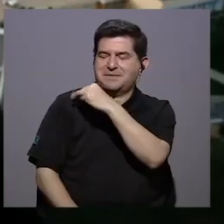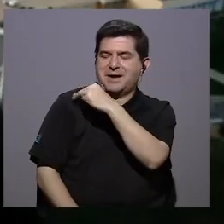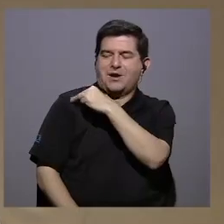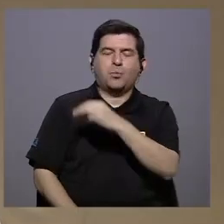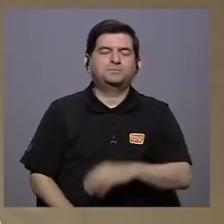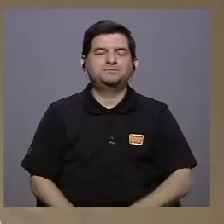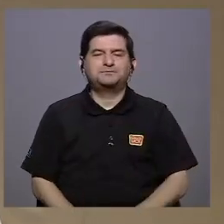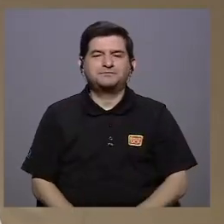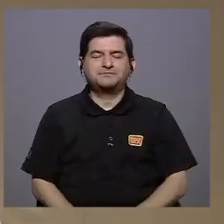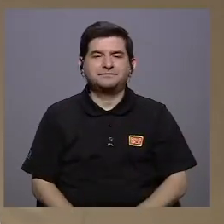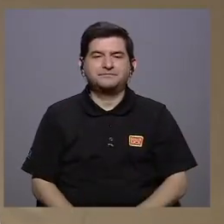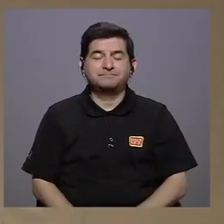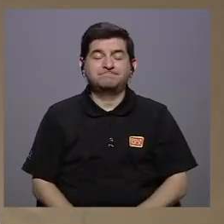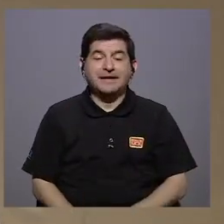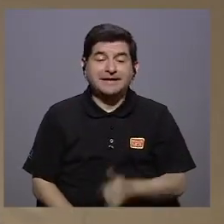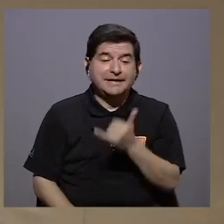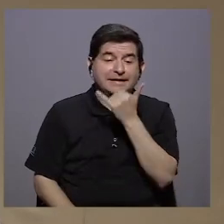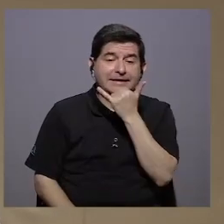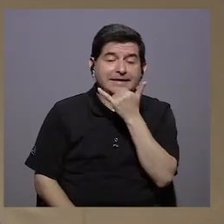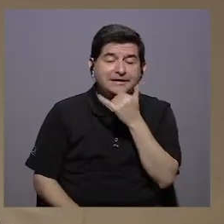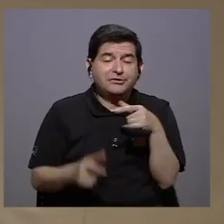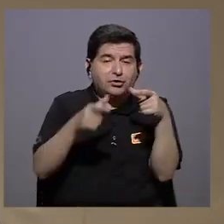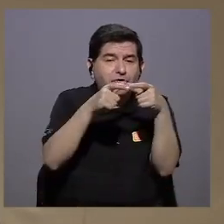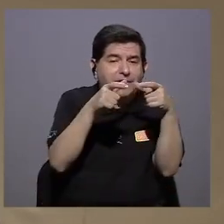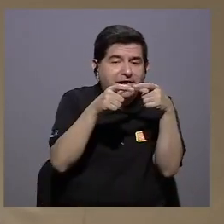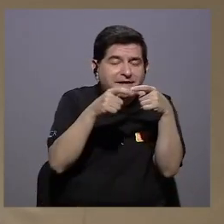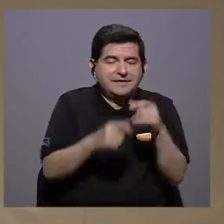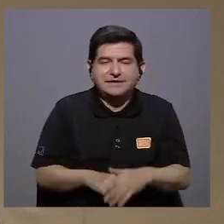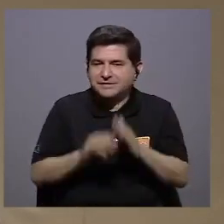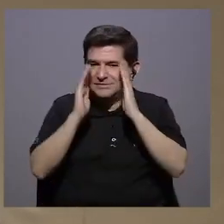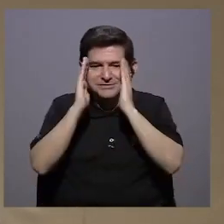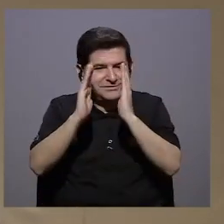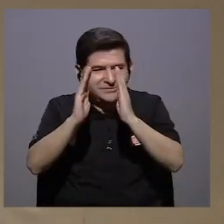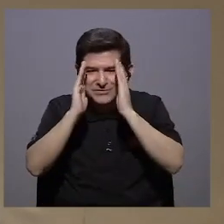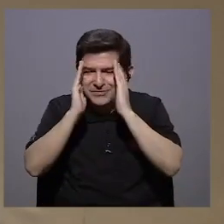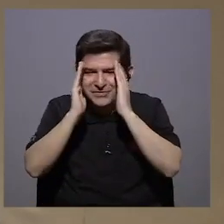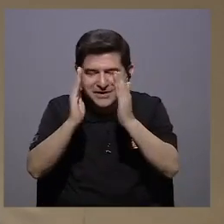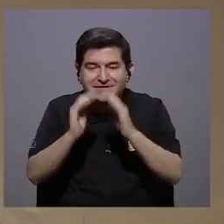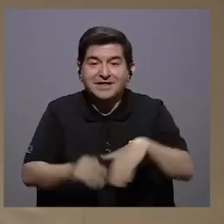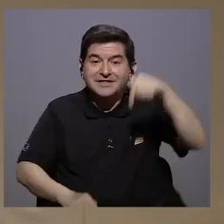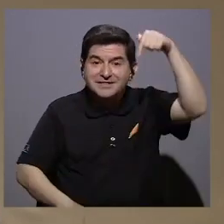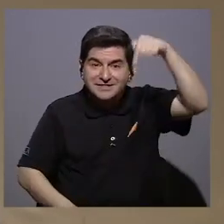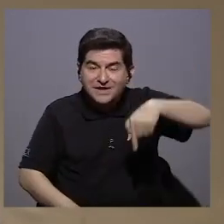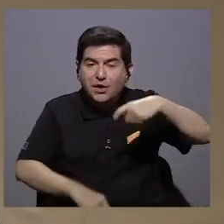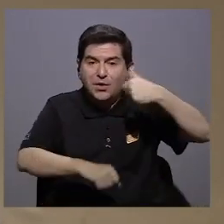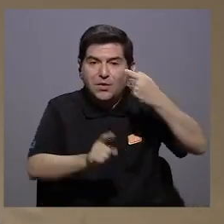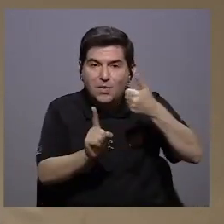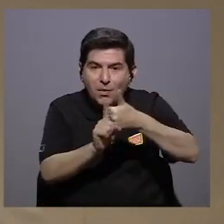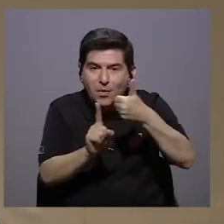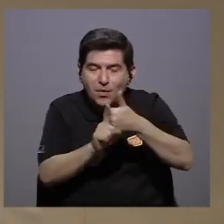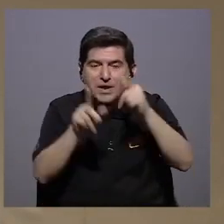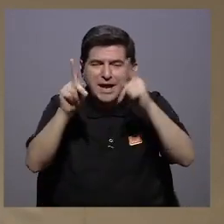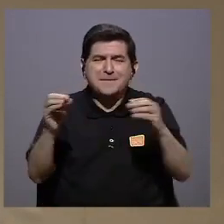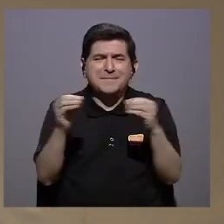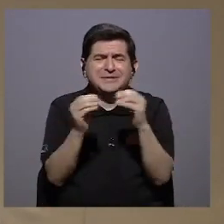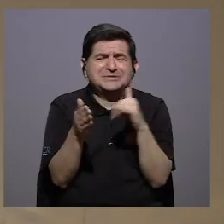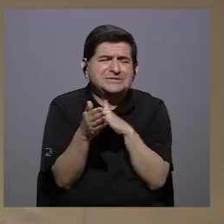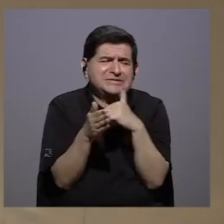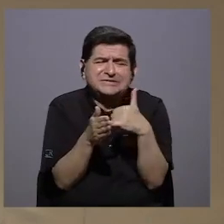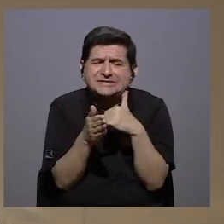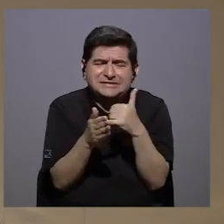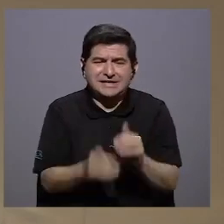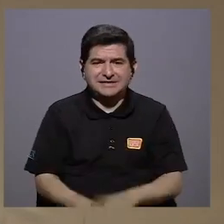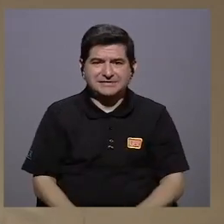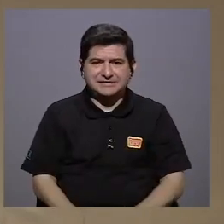se equivocan las élites si no le prestan atención hoy por hoy a los más vulnerables